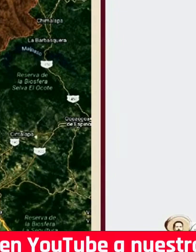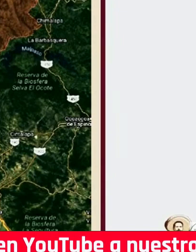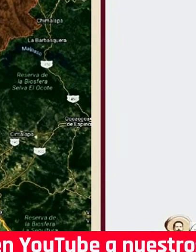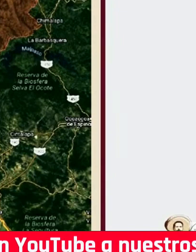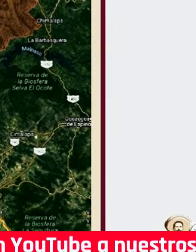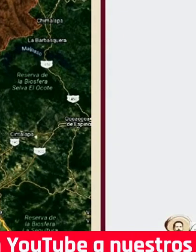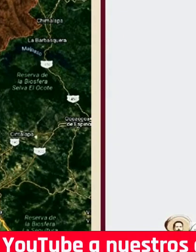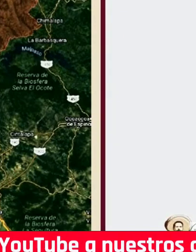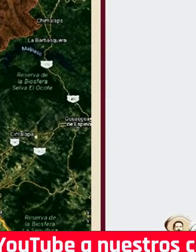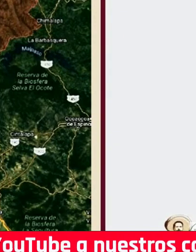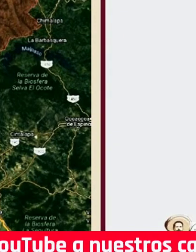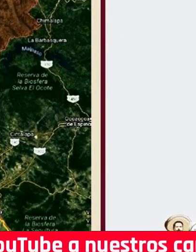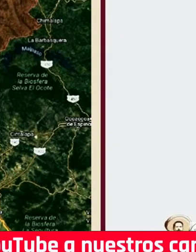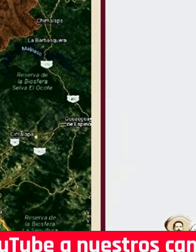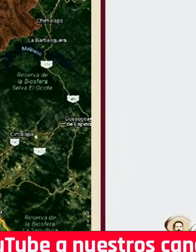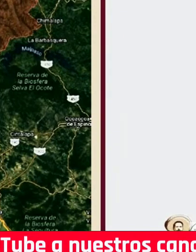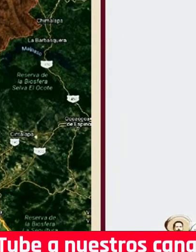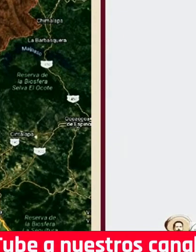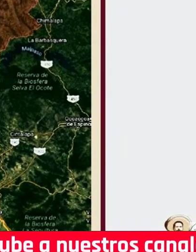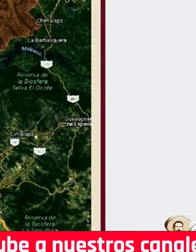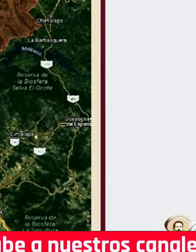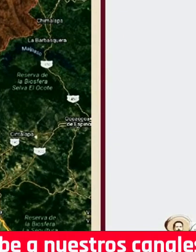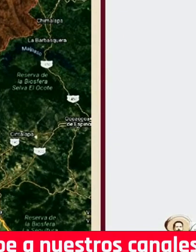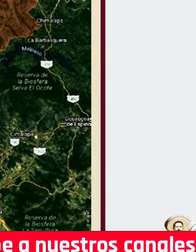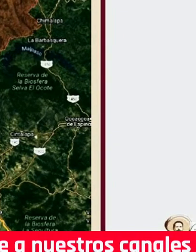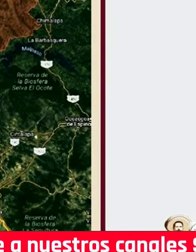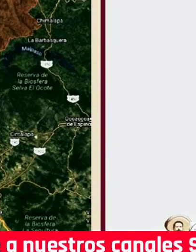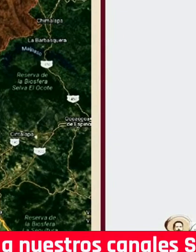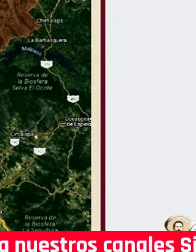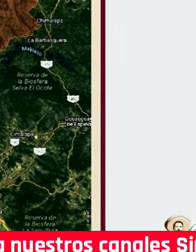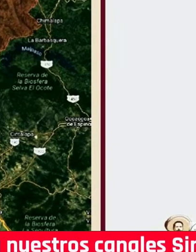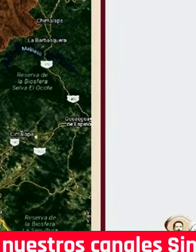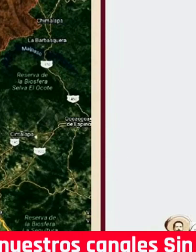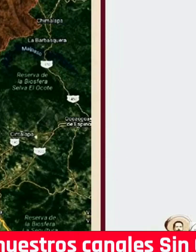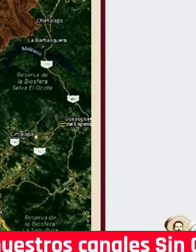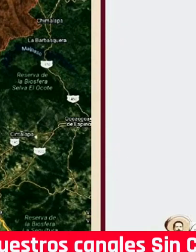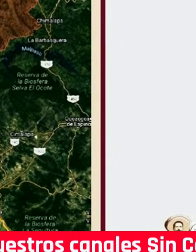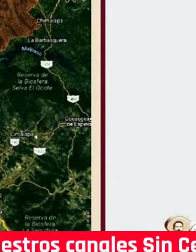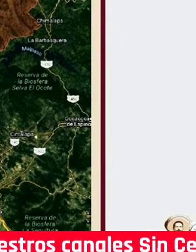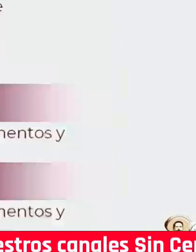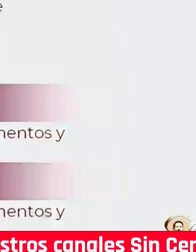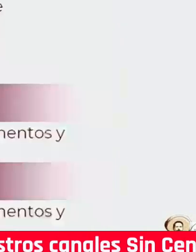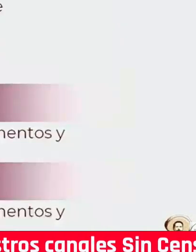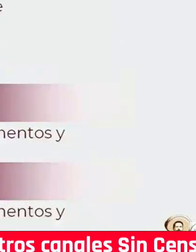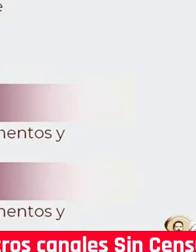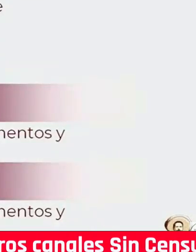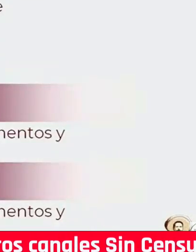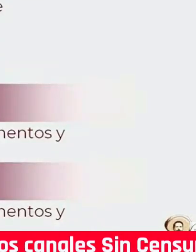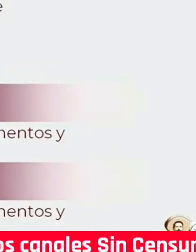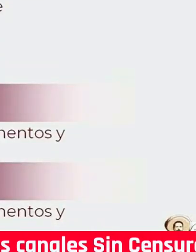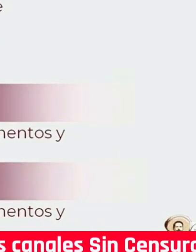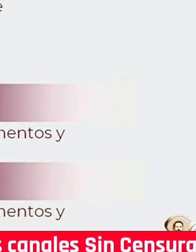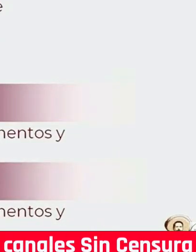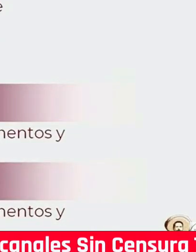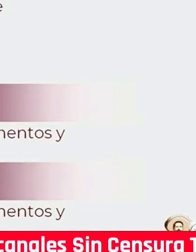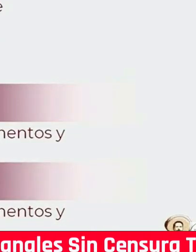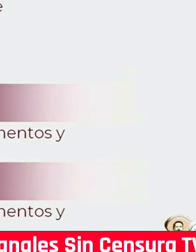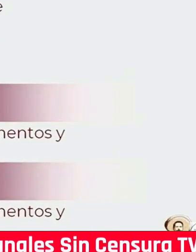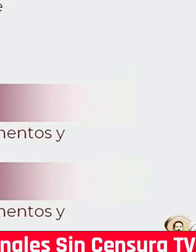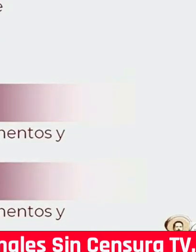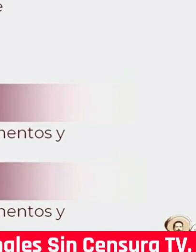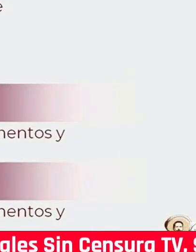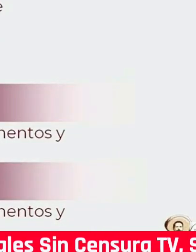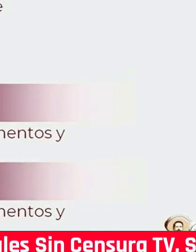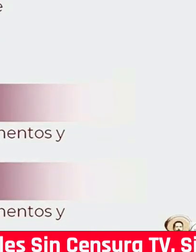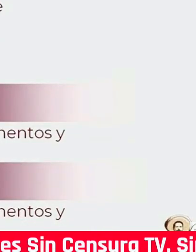Los elementos, por parte de la Secretaría, 20 elementos del Instituto de Seguro Social 2, de Salud 2. Estos son los